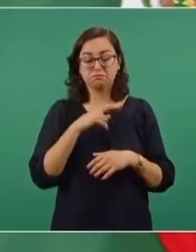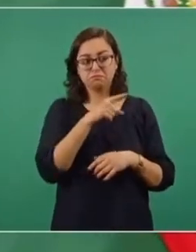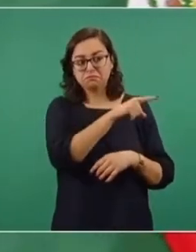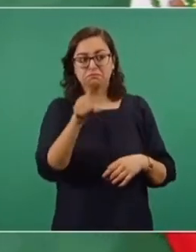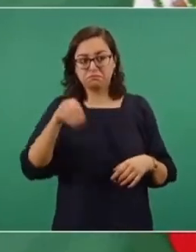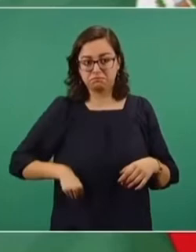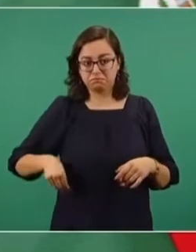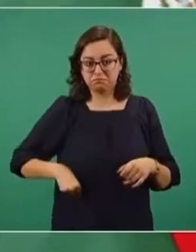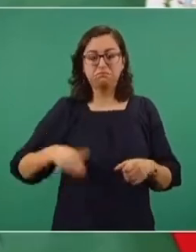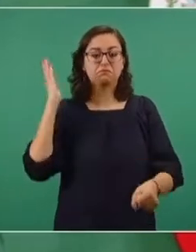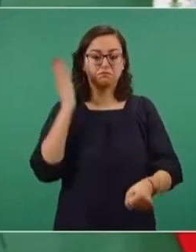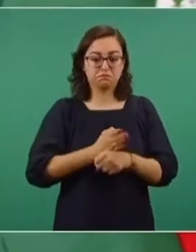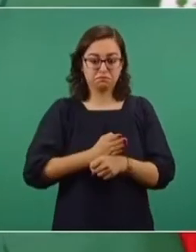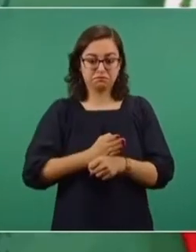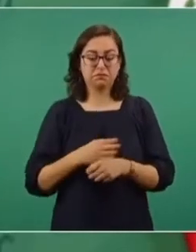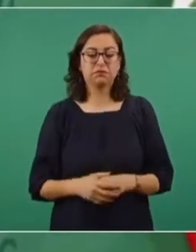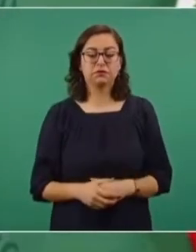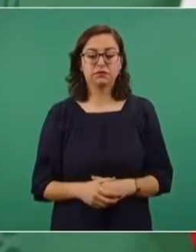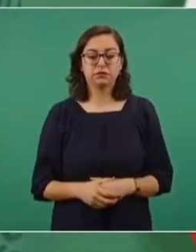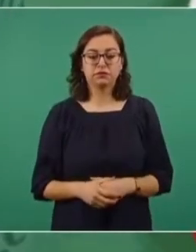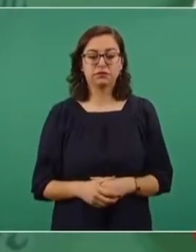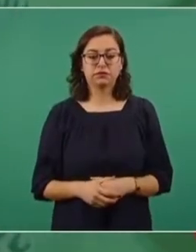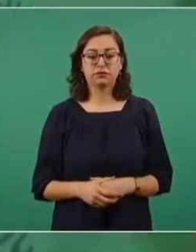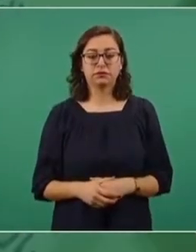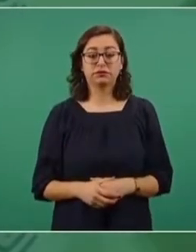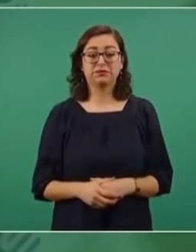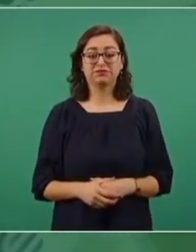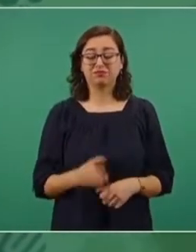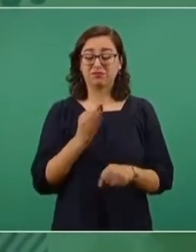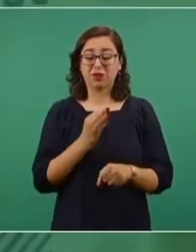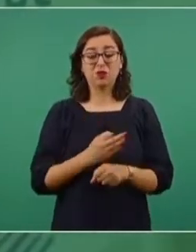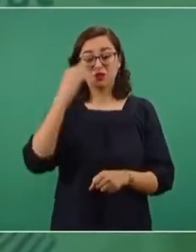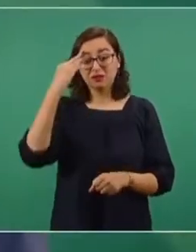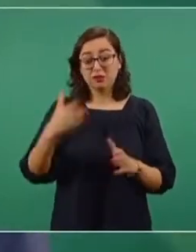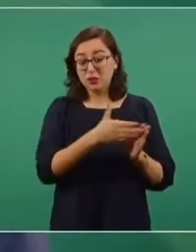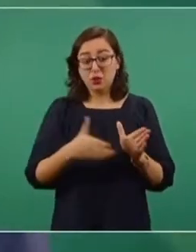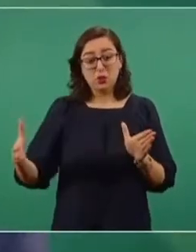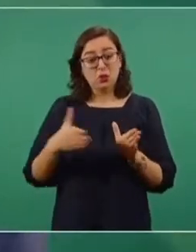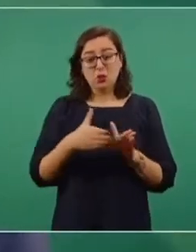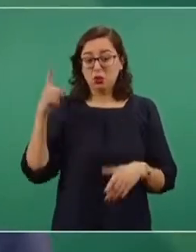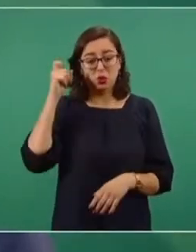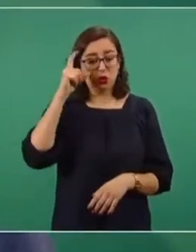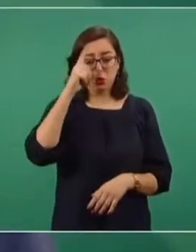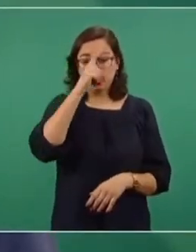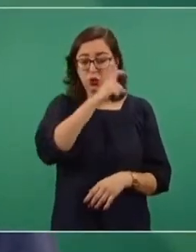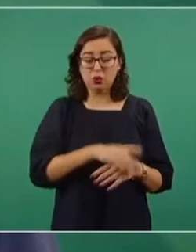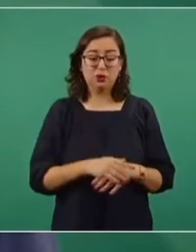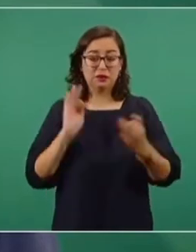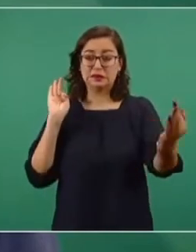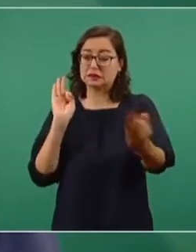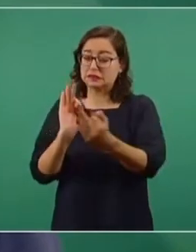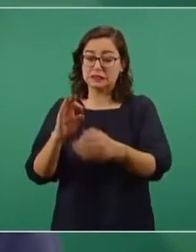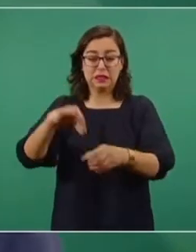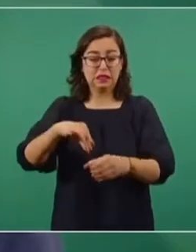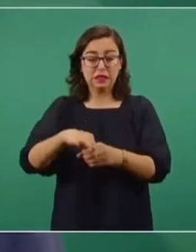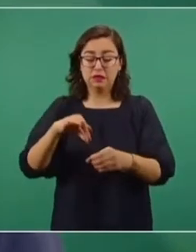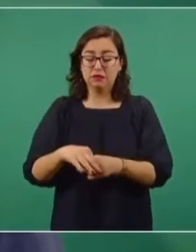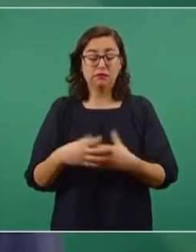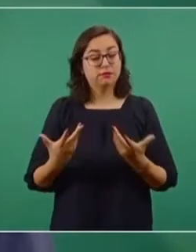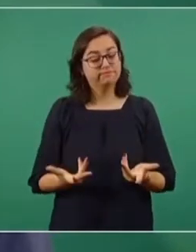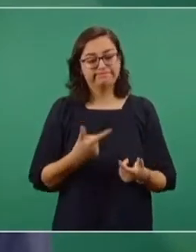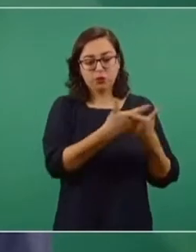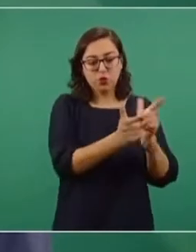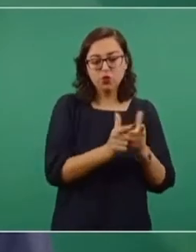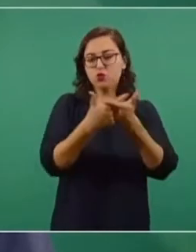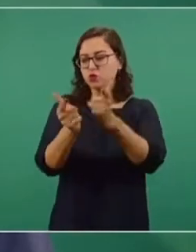a los responsables. Este es un tiempo, en efecto, difícil por las campañas, por los intereses